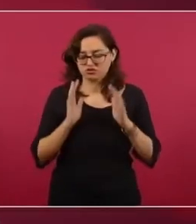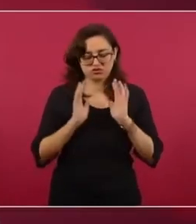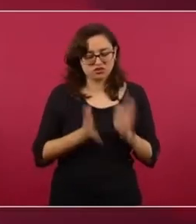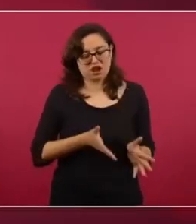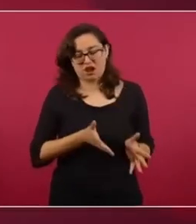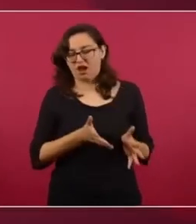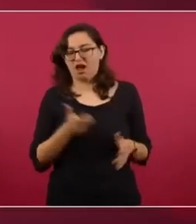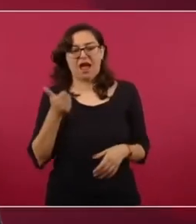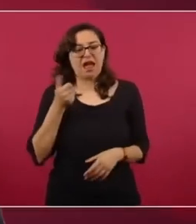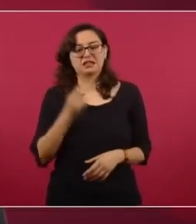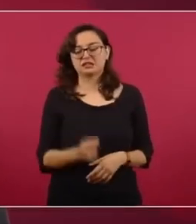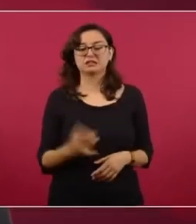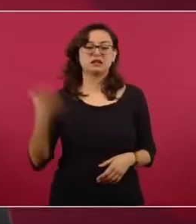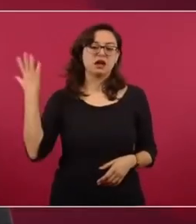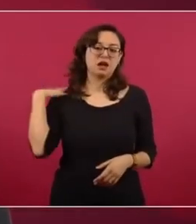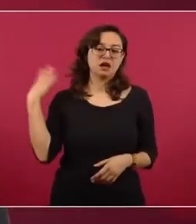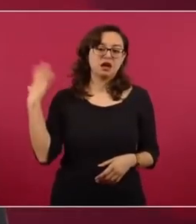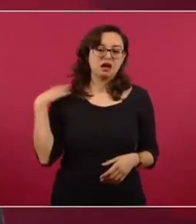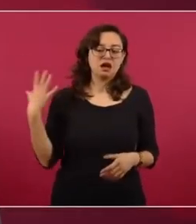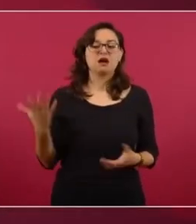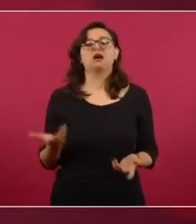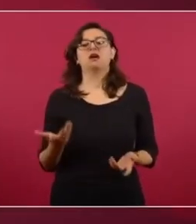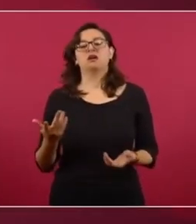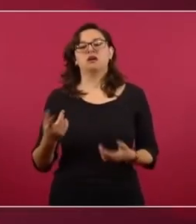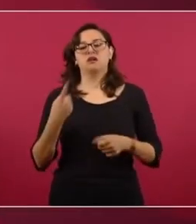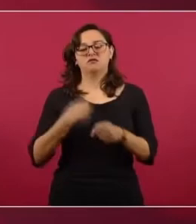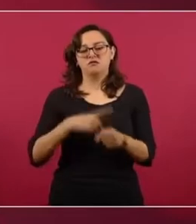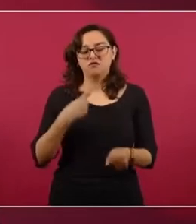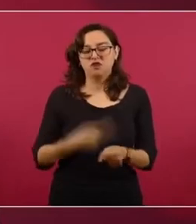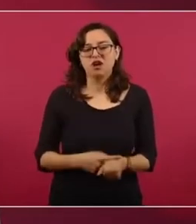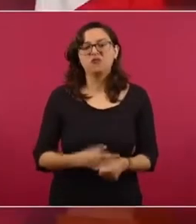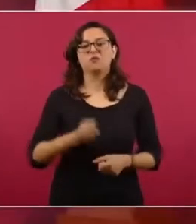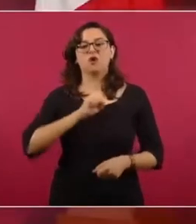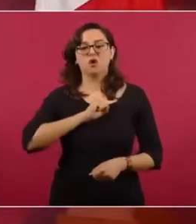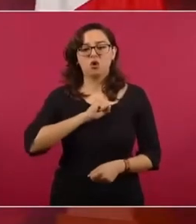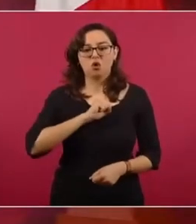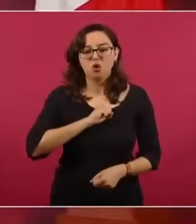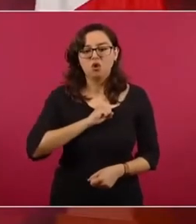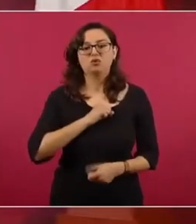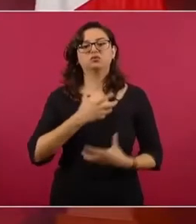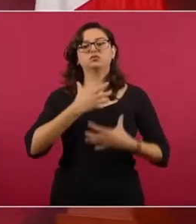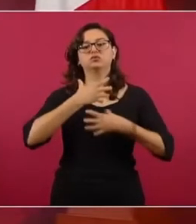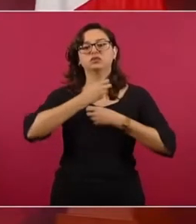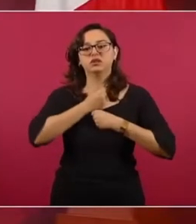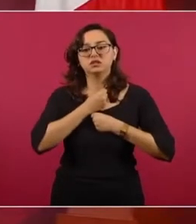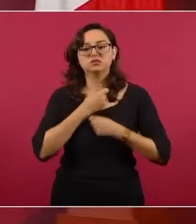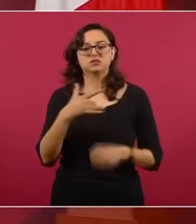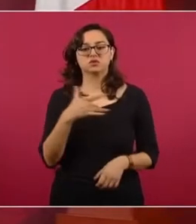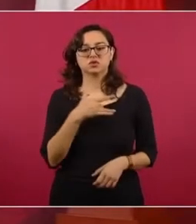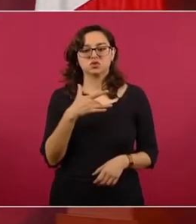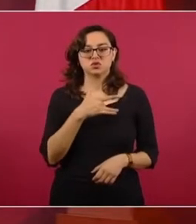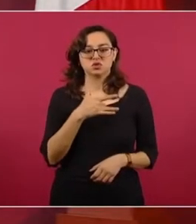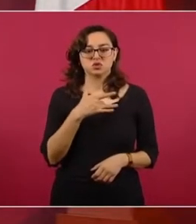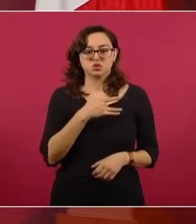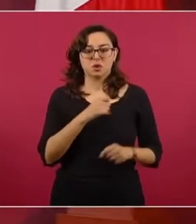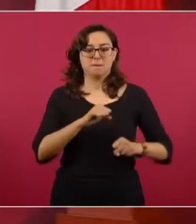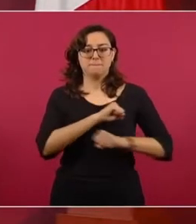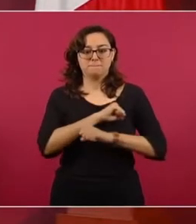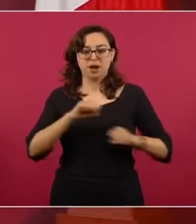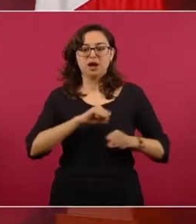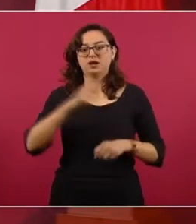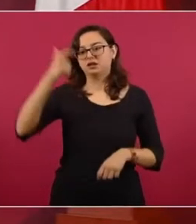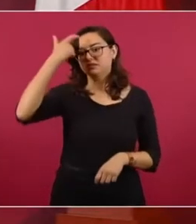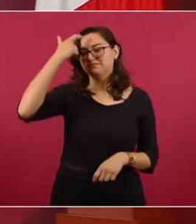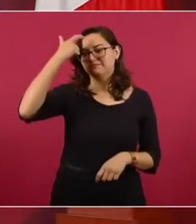enfisema pulmonar, bronquitis crónica, asma, infartos del corazón